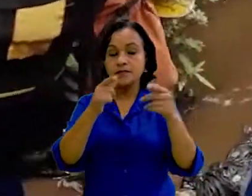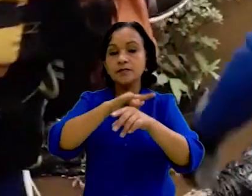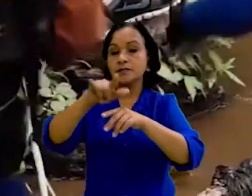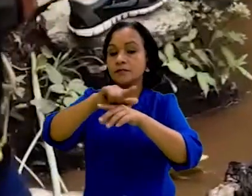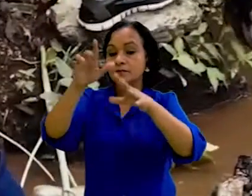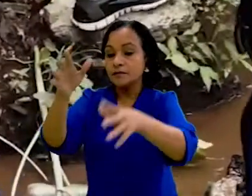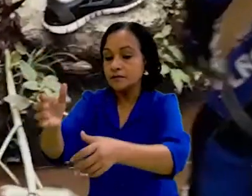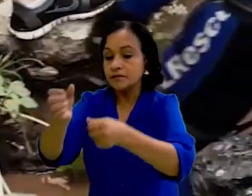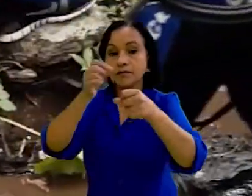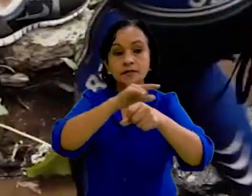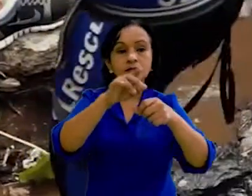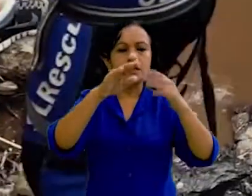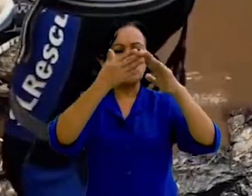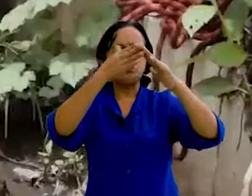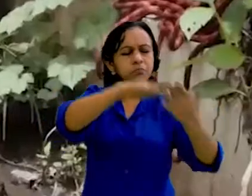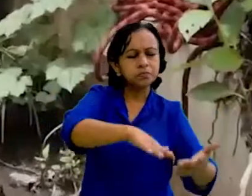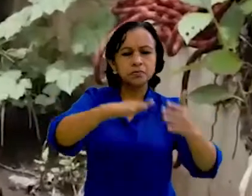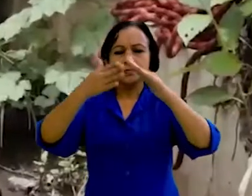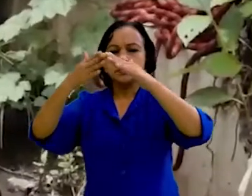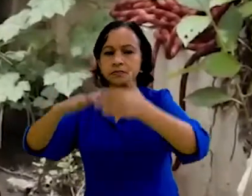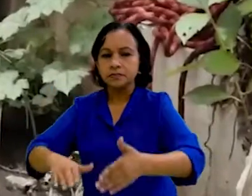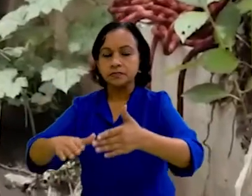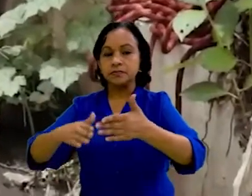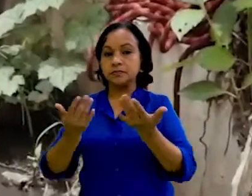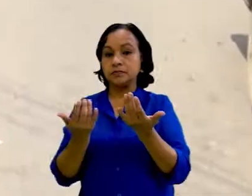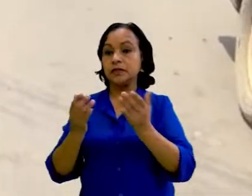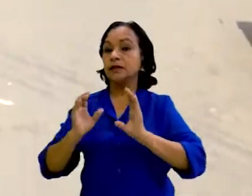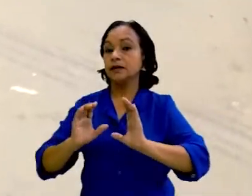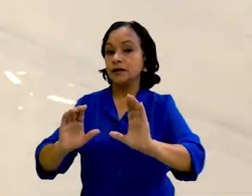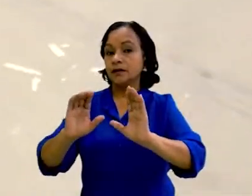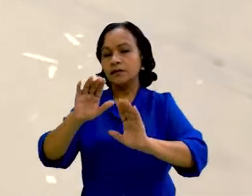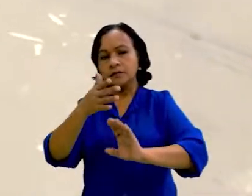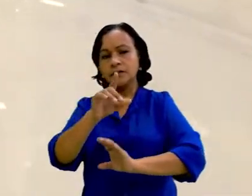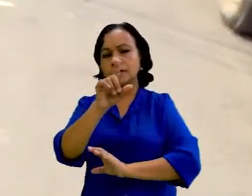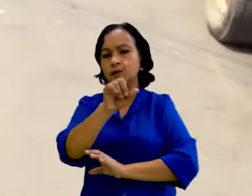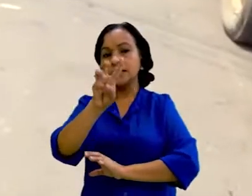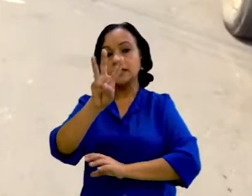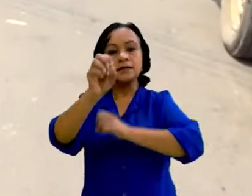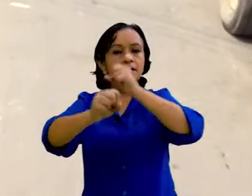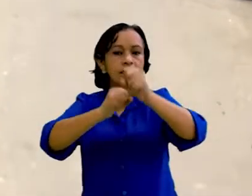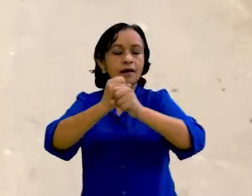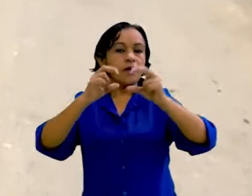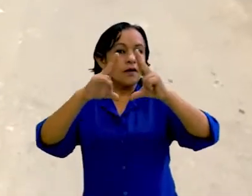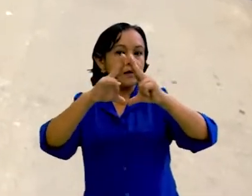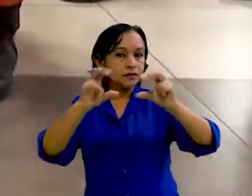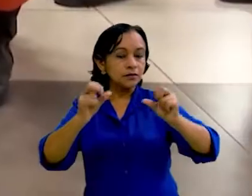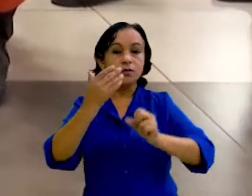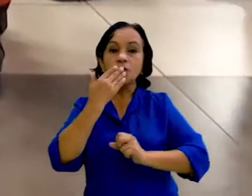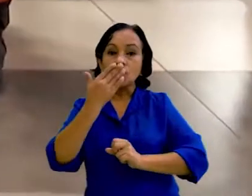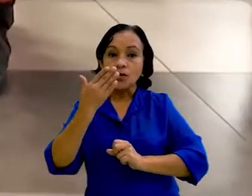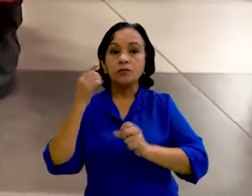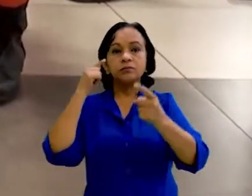de búsqueda y rescate en estructuras colapsadas y guías caninos de la región. En un periodo de 13 años, Nicaragua ha alcanzado